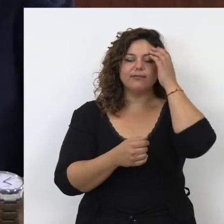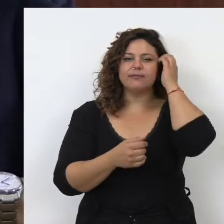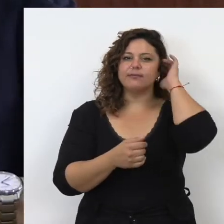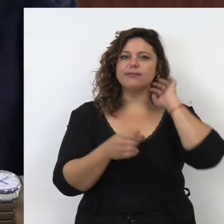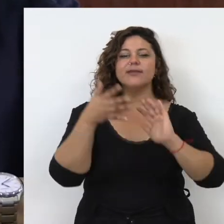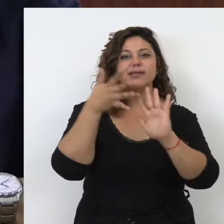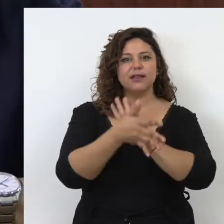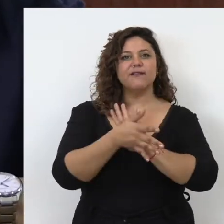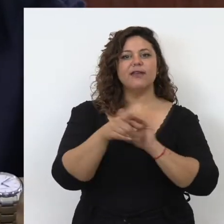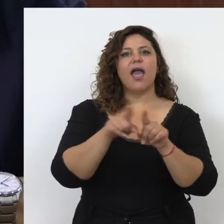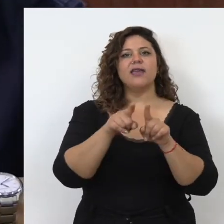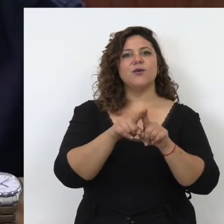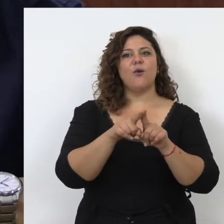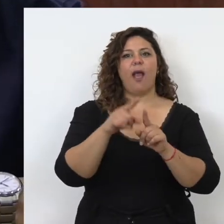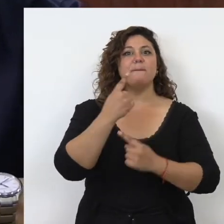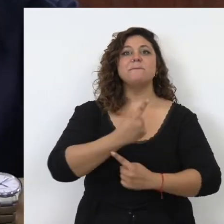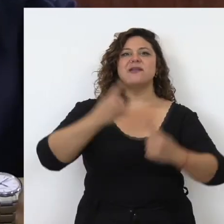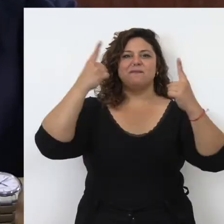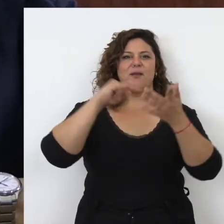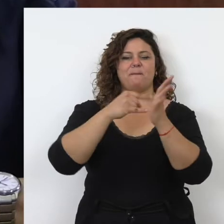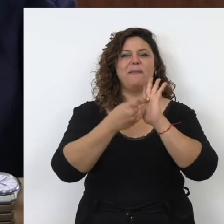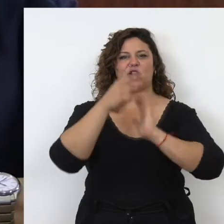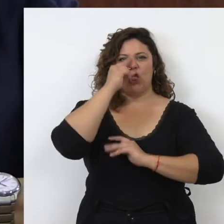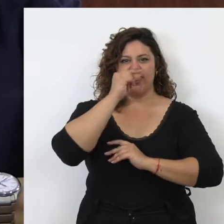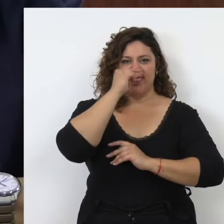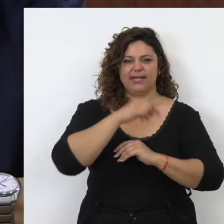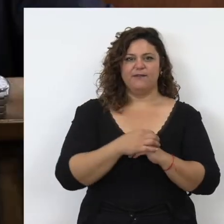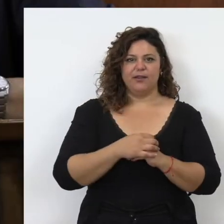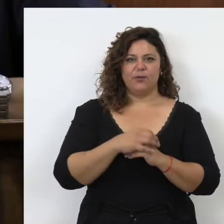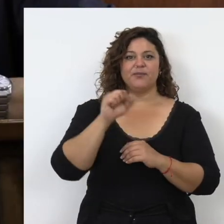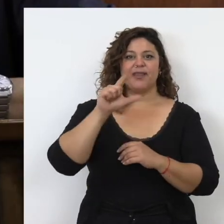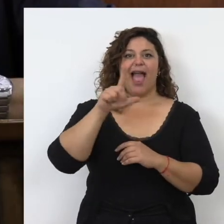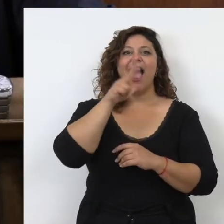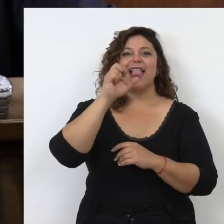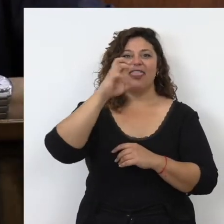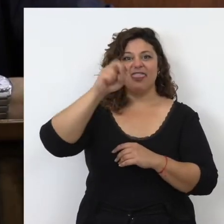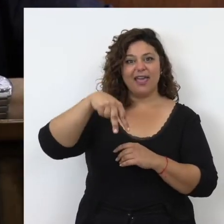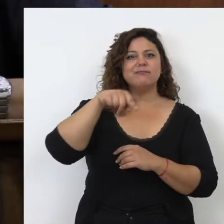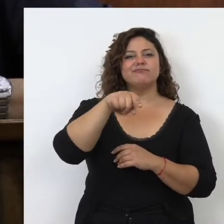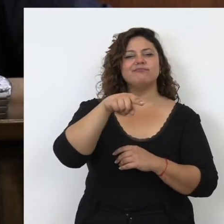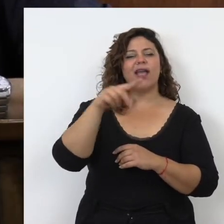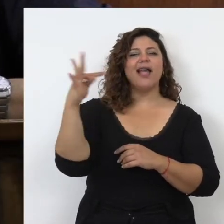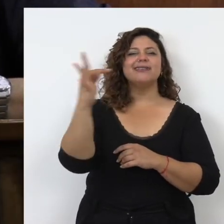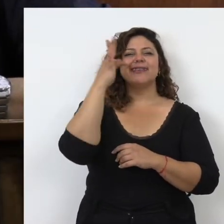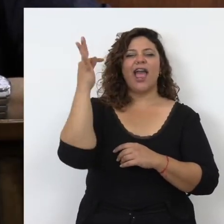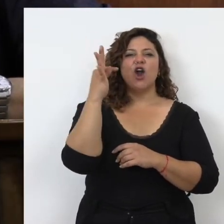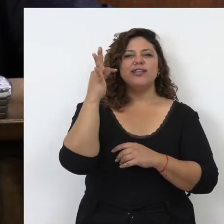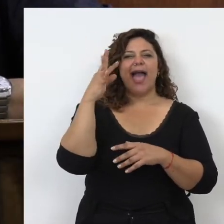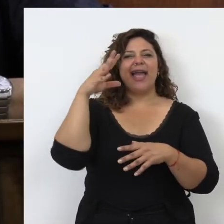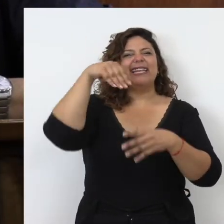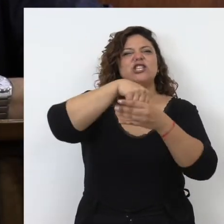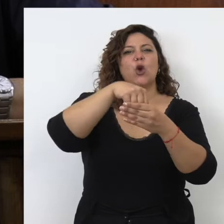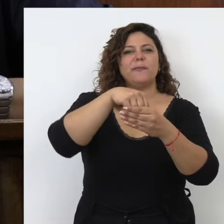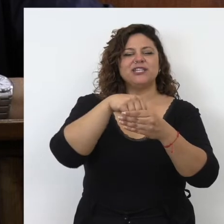es considerado también como padre del método científico. Alacén de Basora asentó las bases de las teorías de la